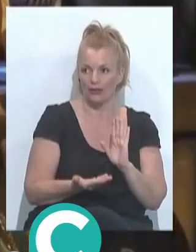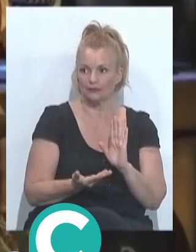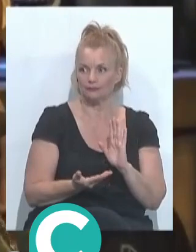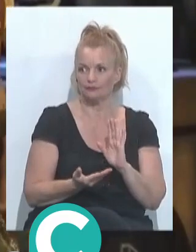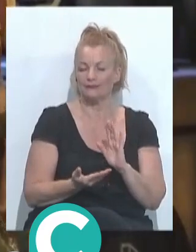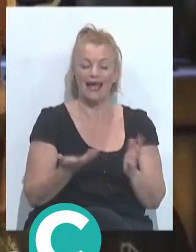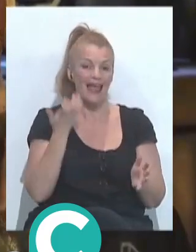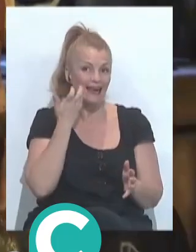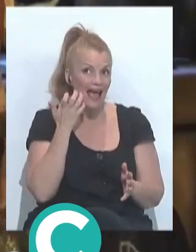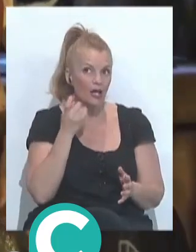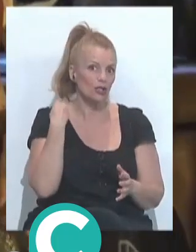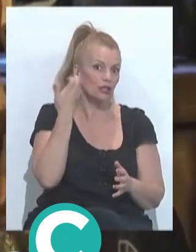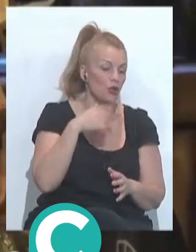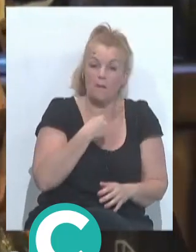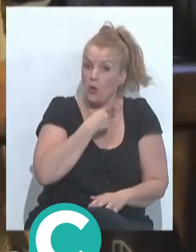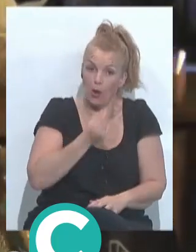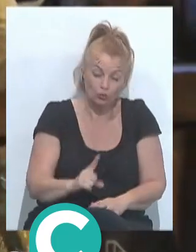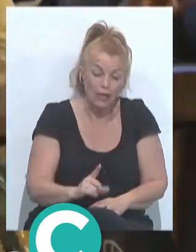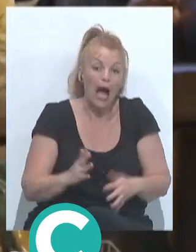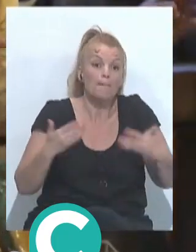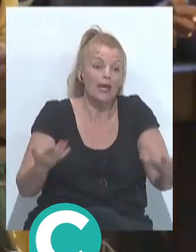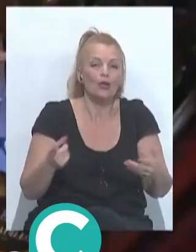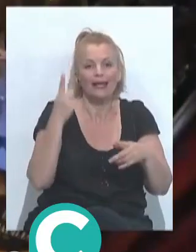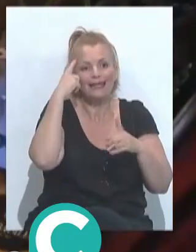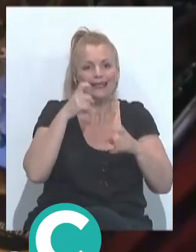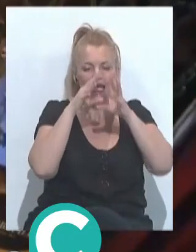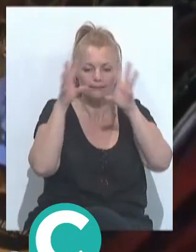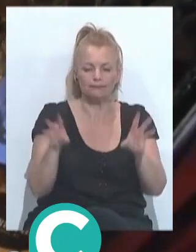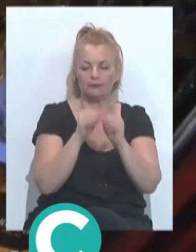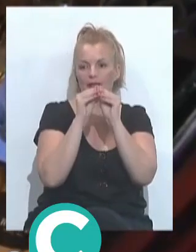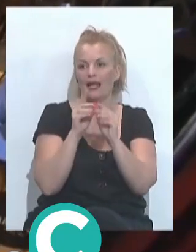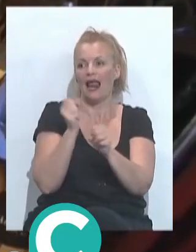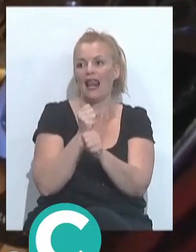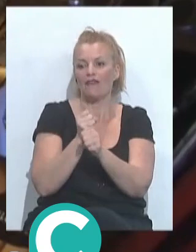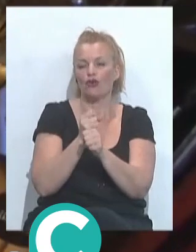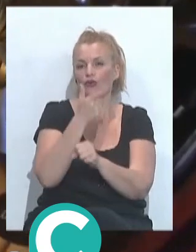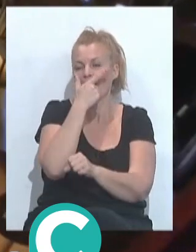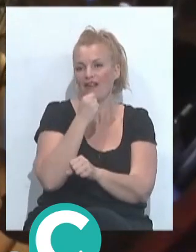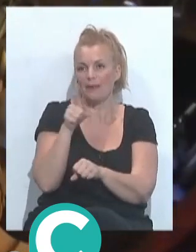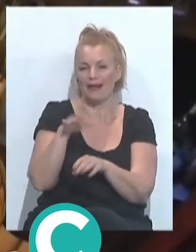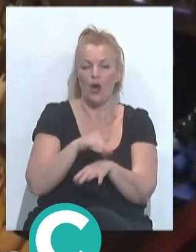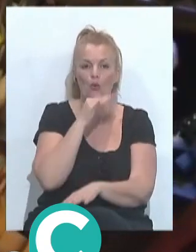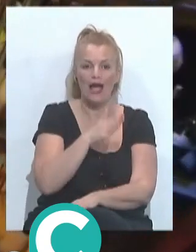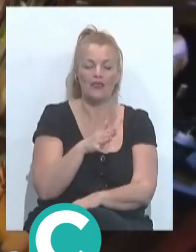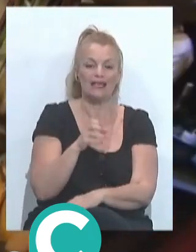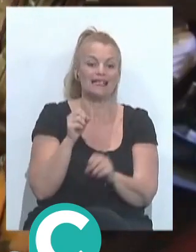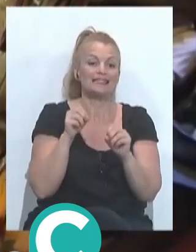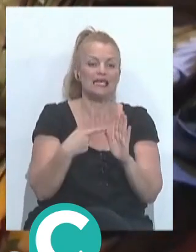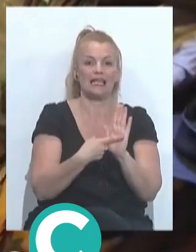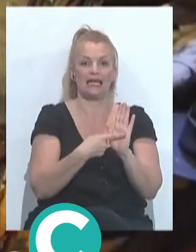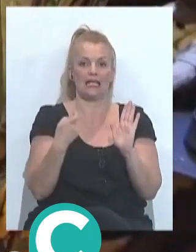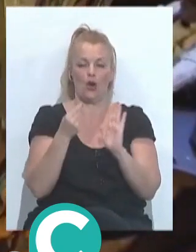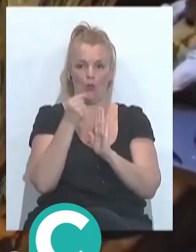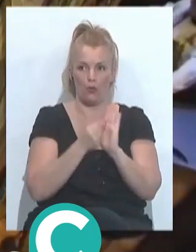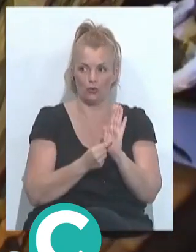entonces, sí, es raro, es extraño, a no me gusta, yo creo que hay que intentar simplificarle la labor al jurado sin quitar los puntos, porque este